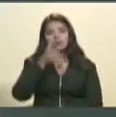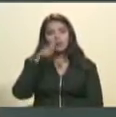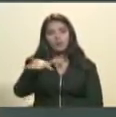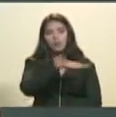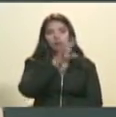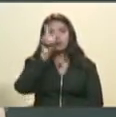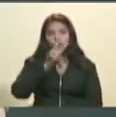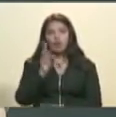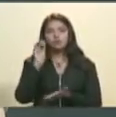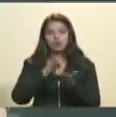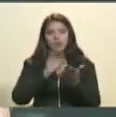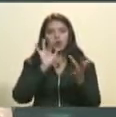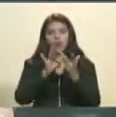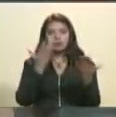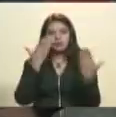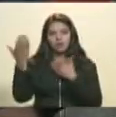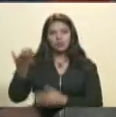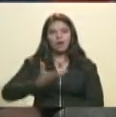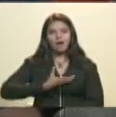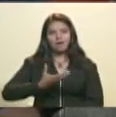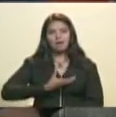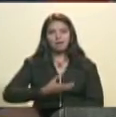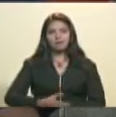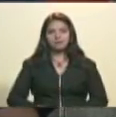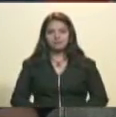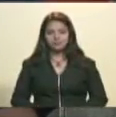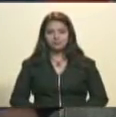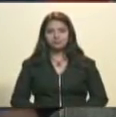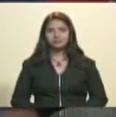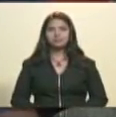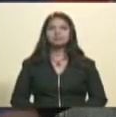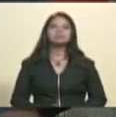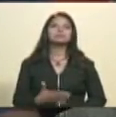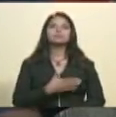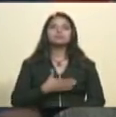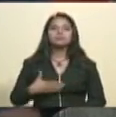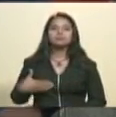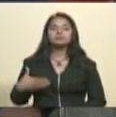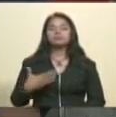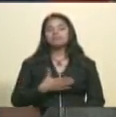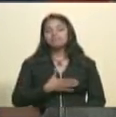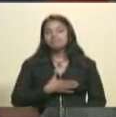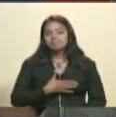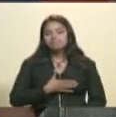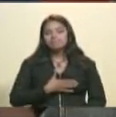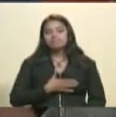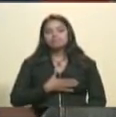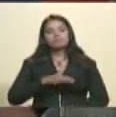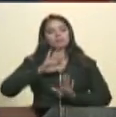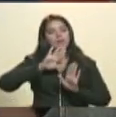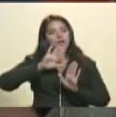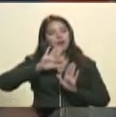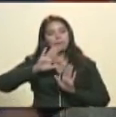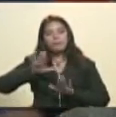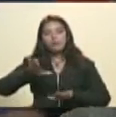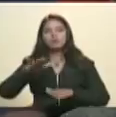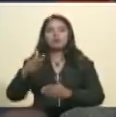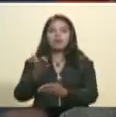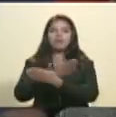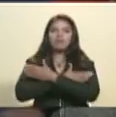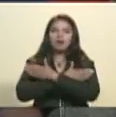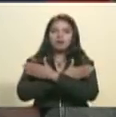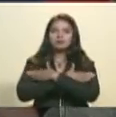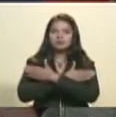Ahora sí retomamos con el alcalde Jorge Rodríguez. Queremos expresar nuestro más profundo respaldo y felicitación